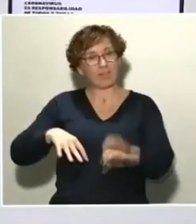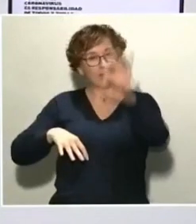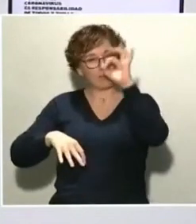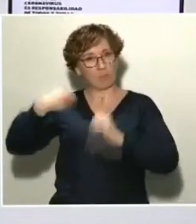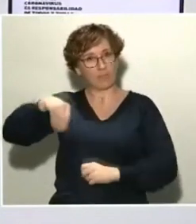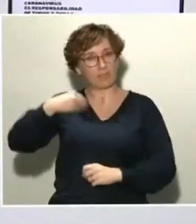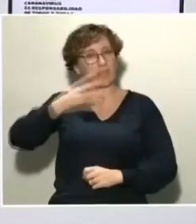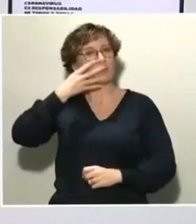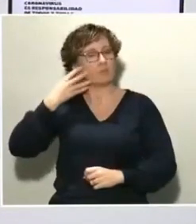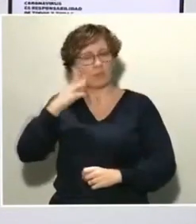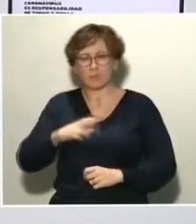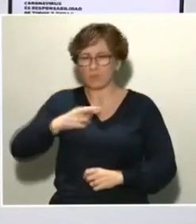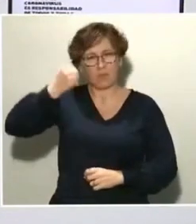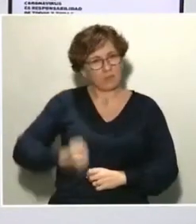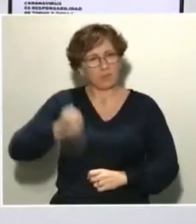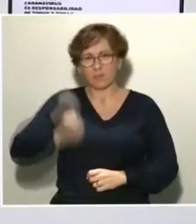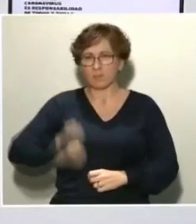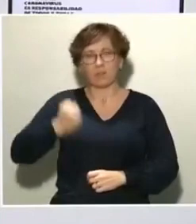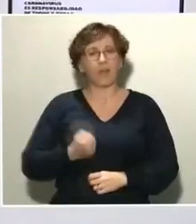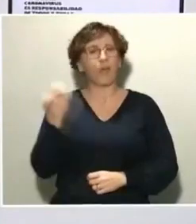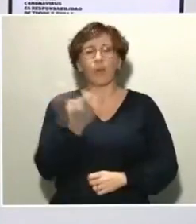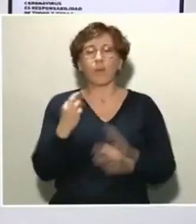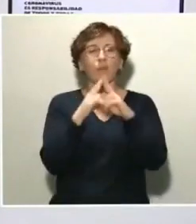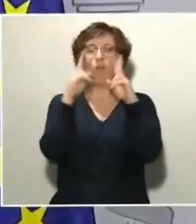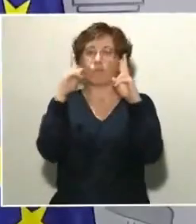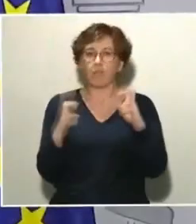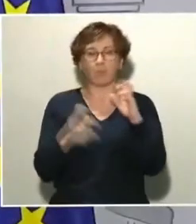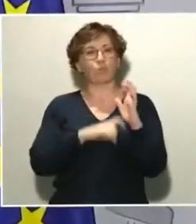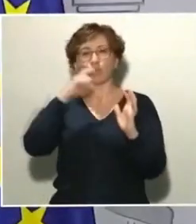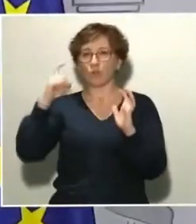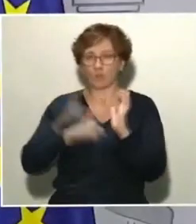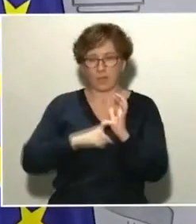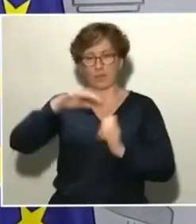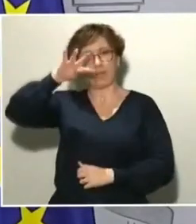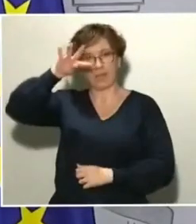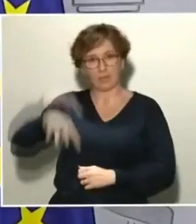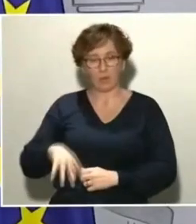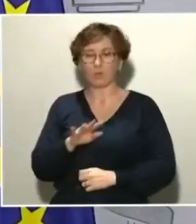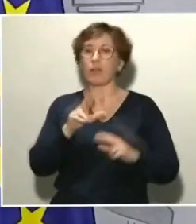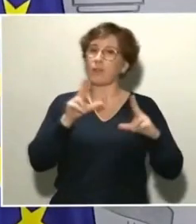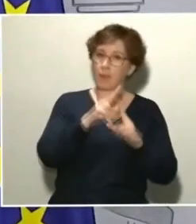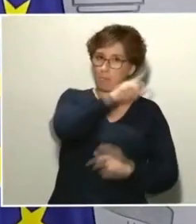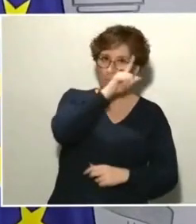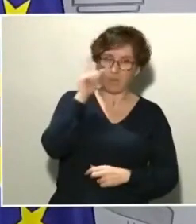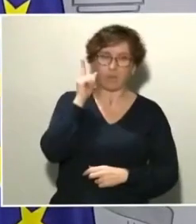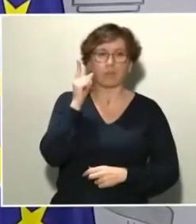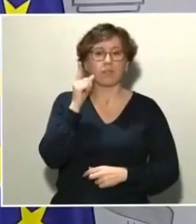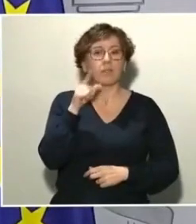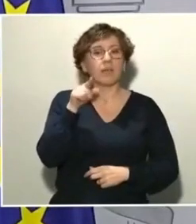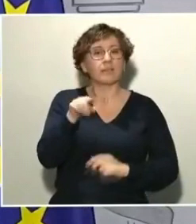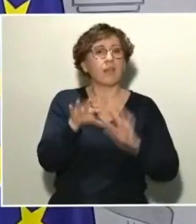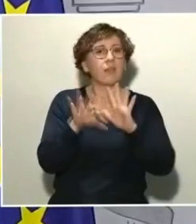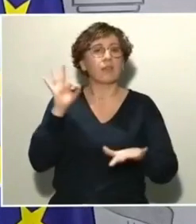mucho en la necesidad de un confinamiento total de Cataluña y también de Madrid. ¿Por qué no se toma esta medida?